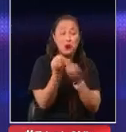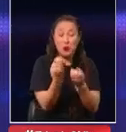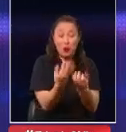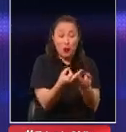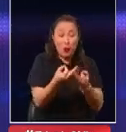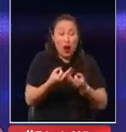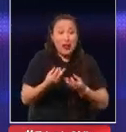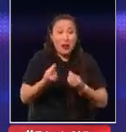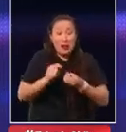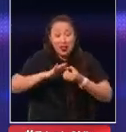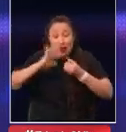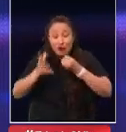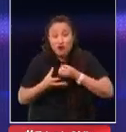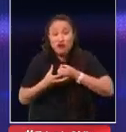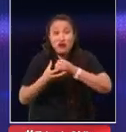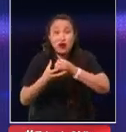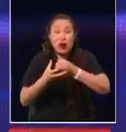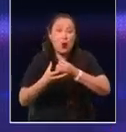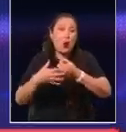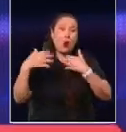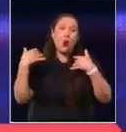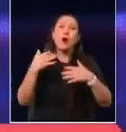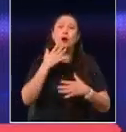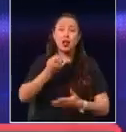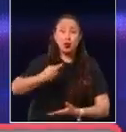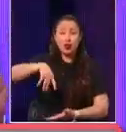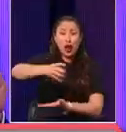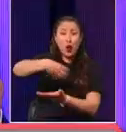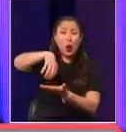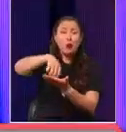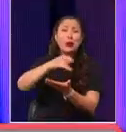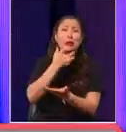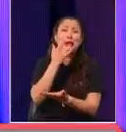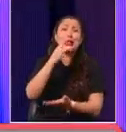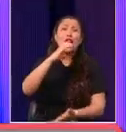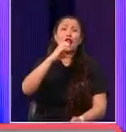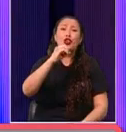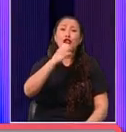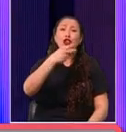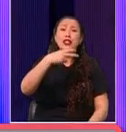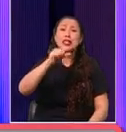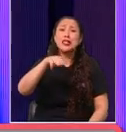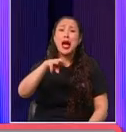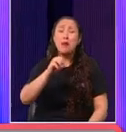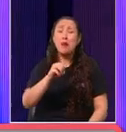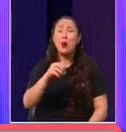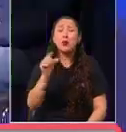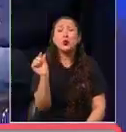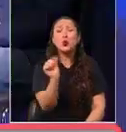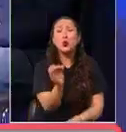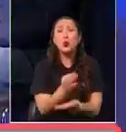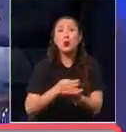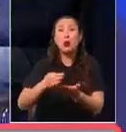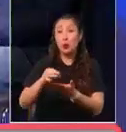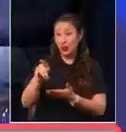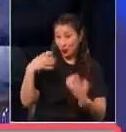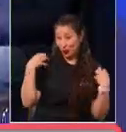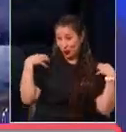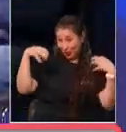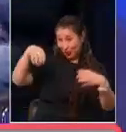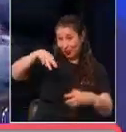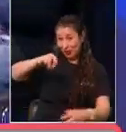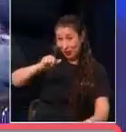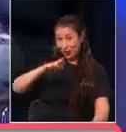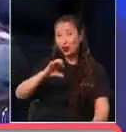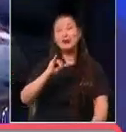Una es muy sencilla, muy sencilla. Y pequeña. Y pequeña. Marco parece que está a cargo de la billetera. Sí, yo estoy a